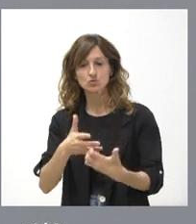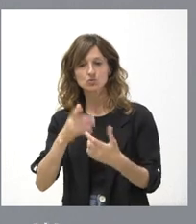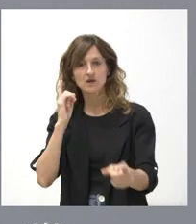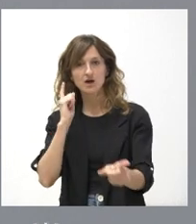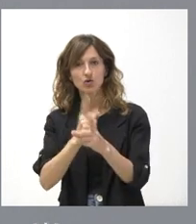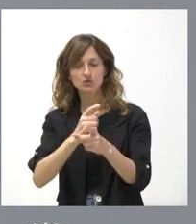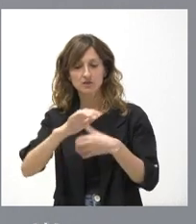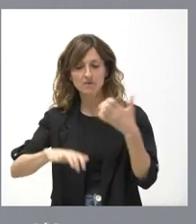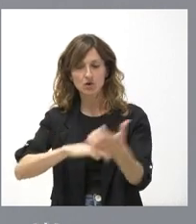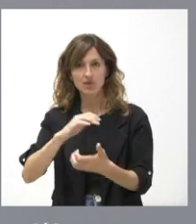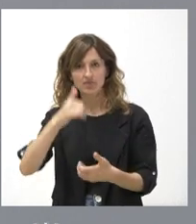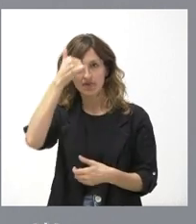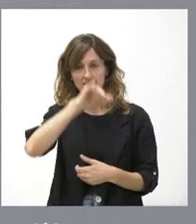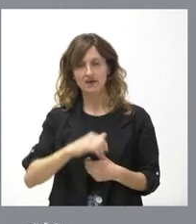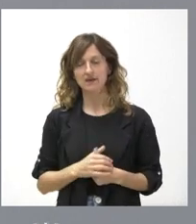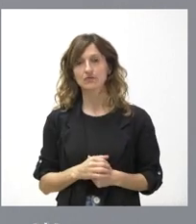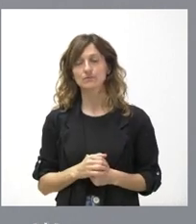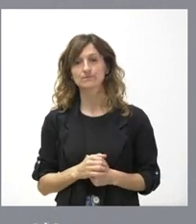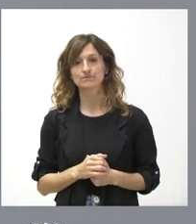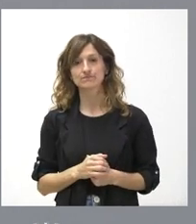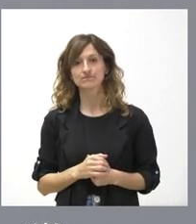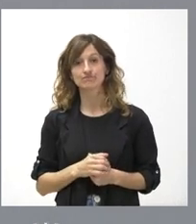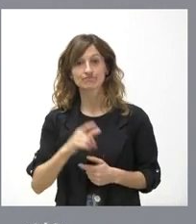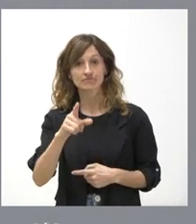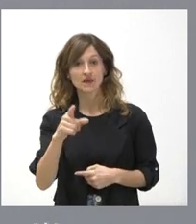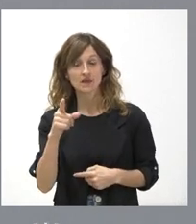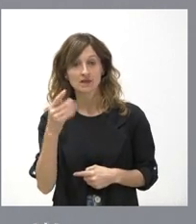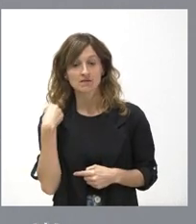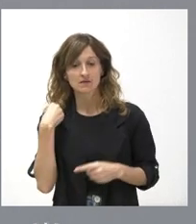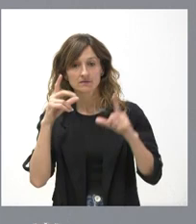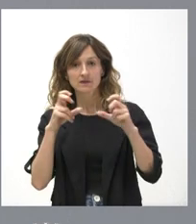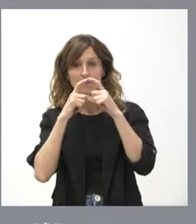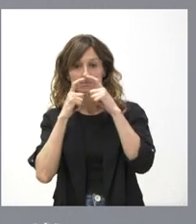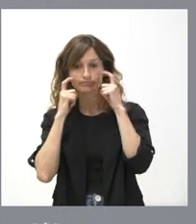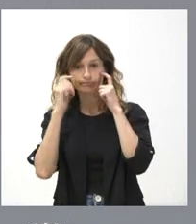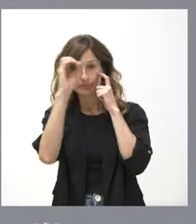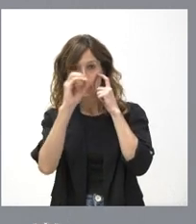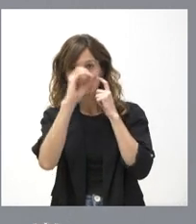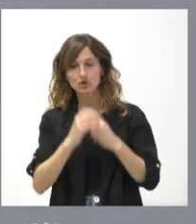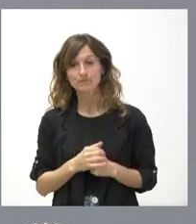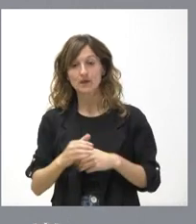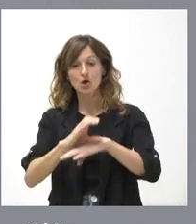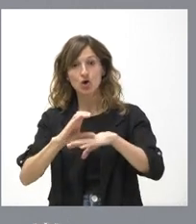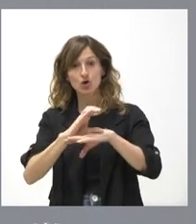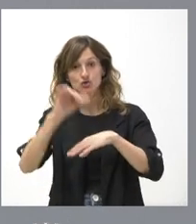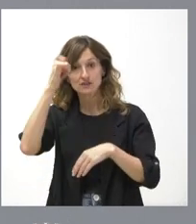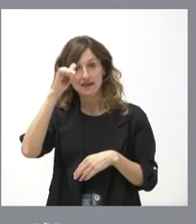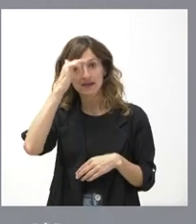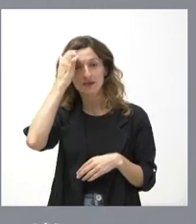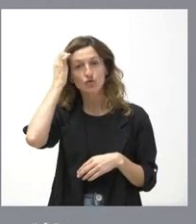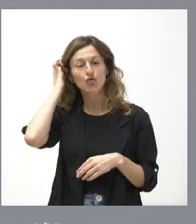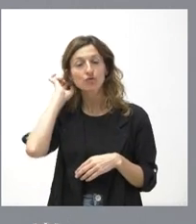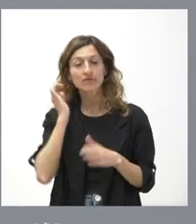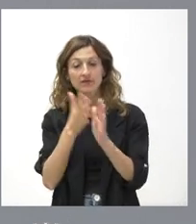la violencia de género. Me preguntaba usted la posición en torno a las mascarillas. Creo que el consejero ha planteado esta